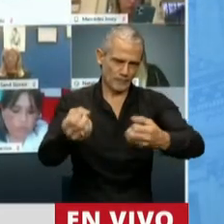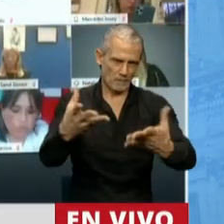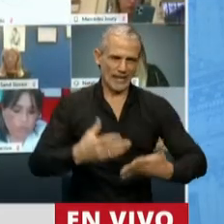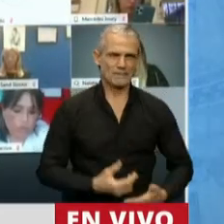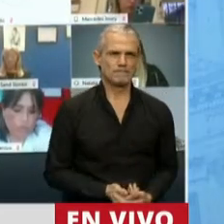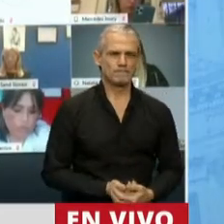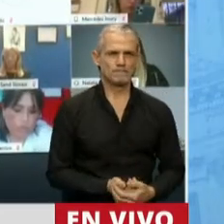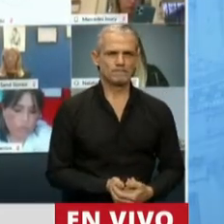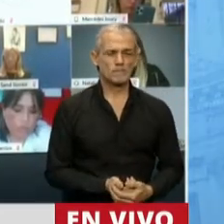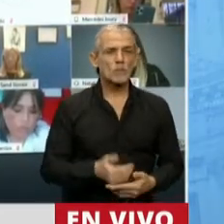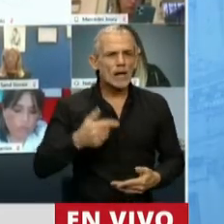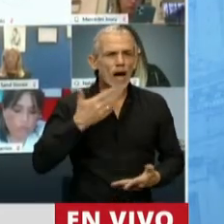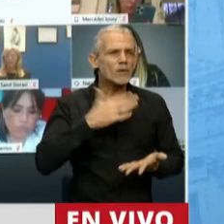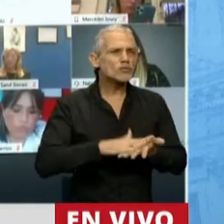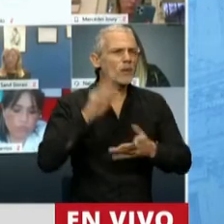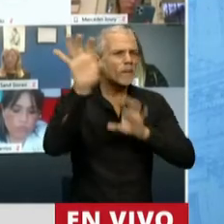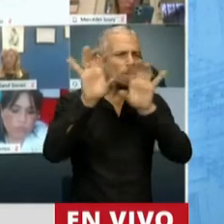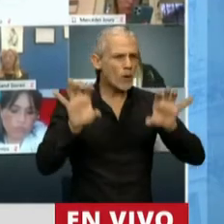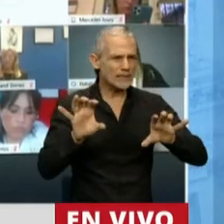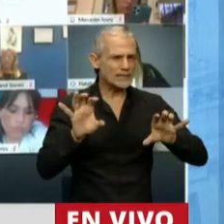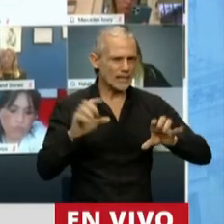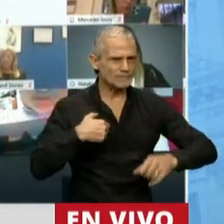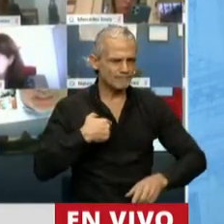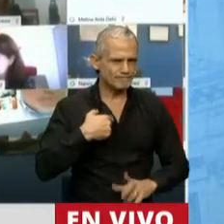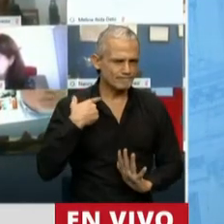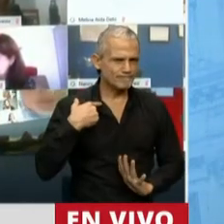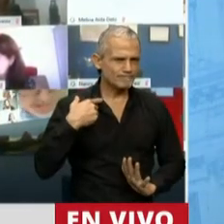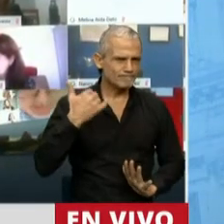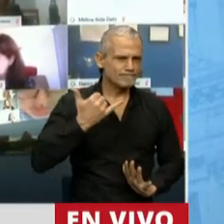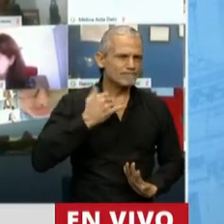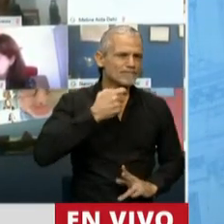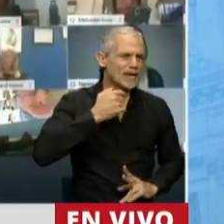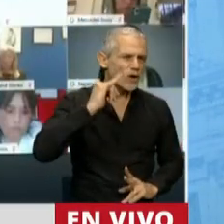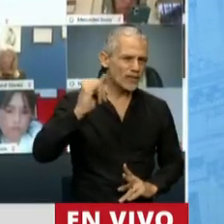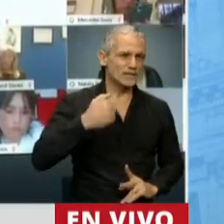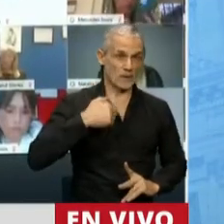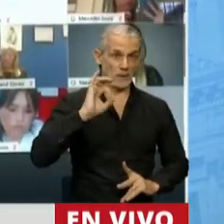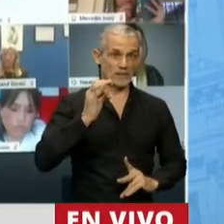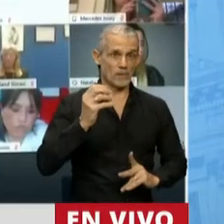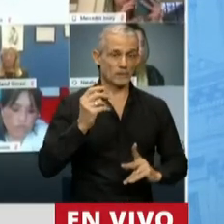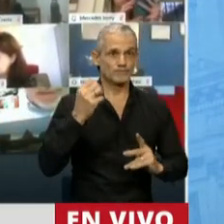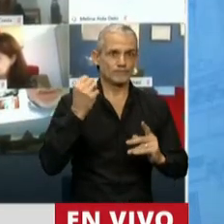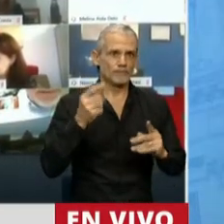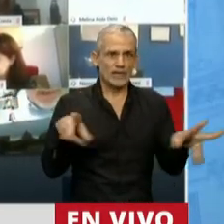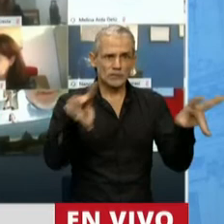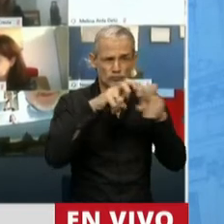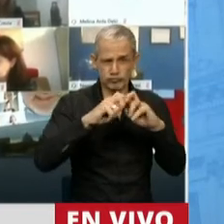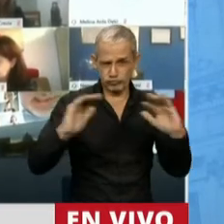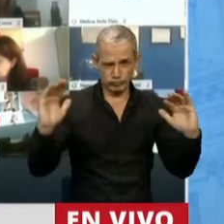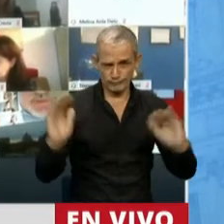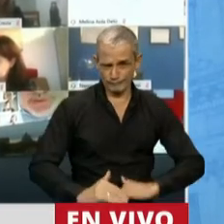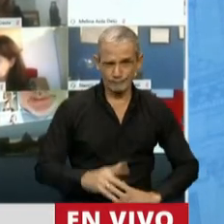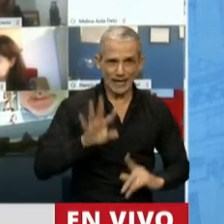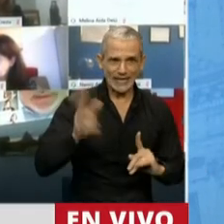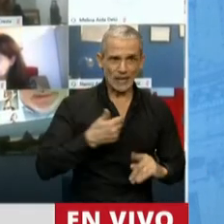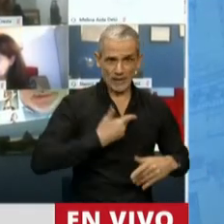eso. refiriéndome a las provincias, quiero destacar que, como sabemos, una caída muy fuerte en la recaudación y sobre todo en la